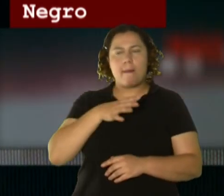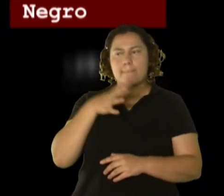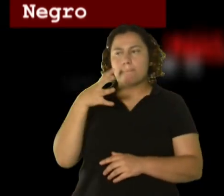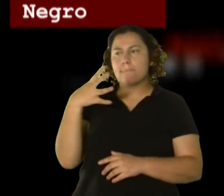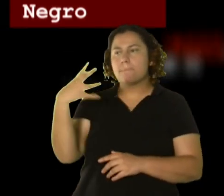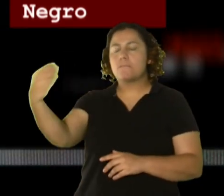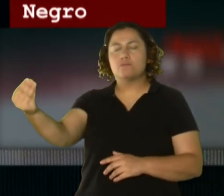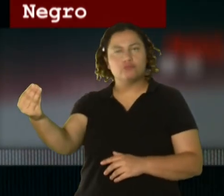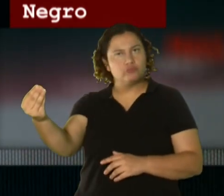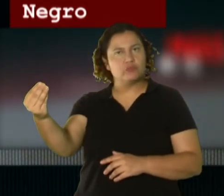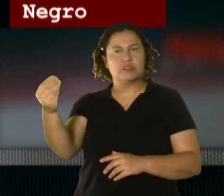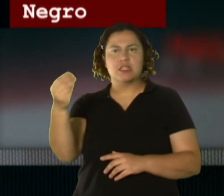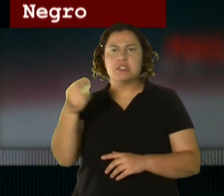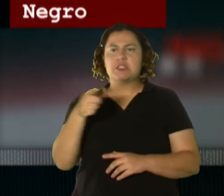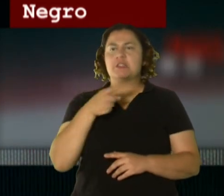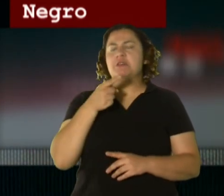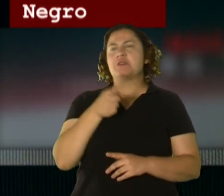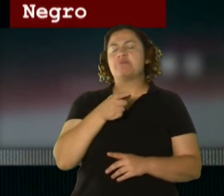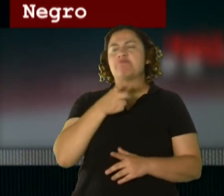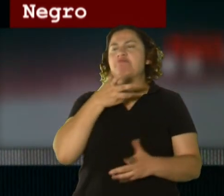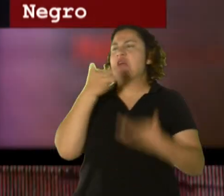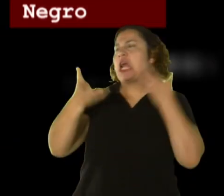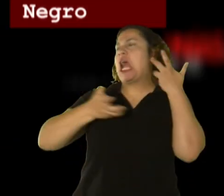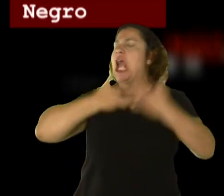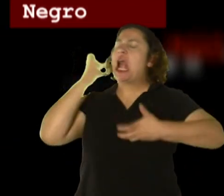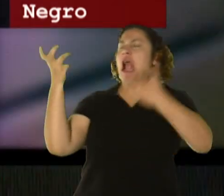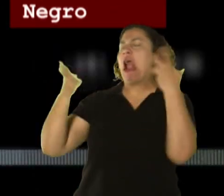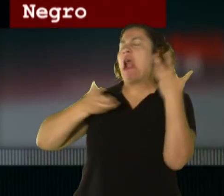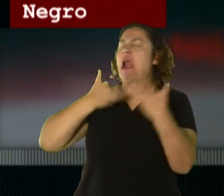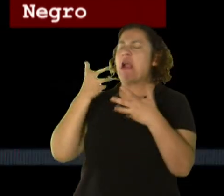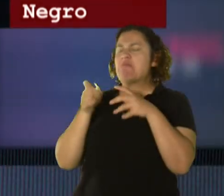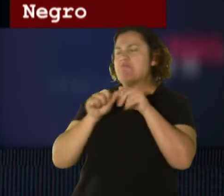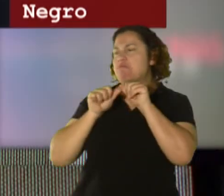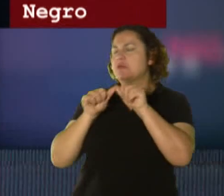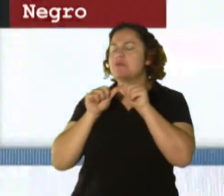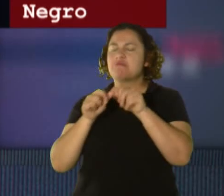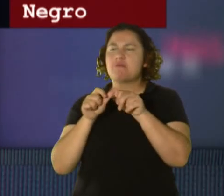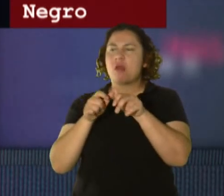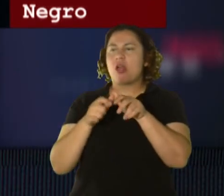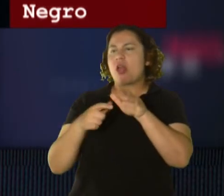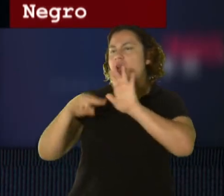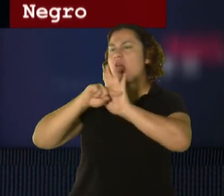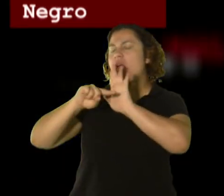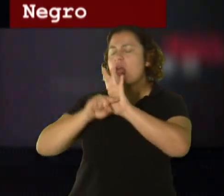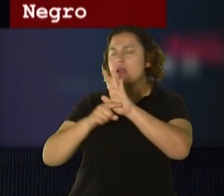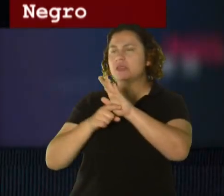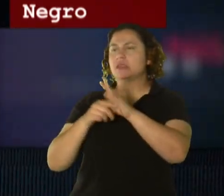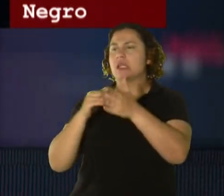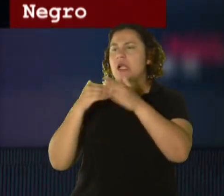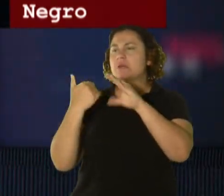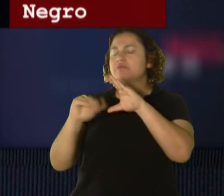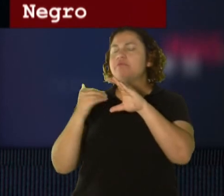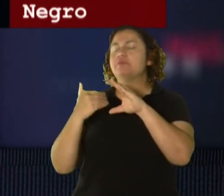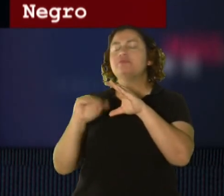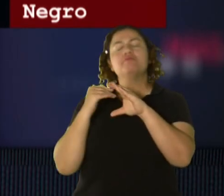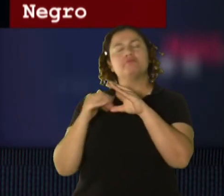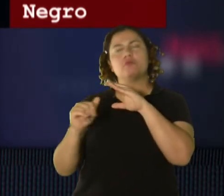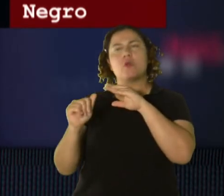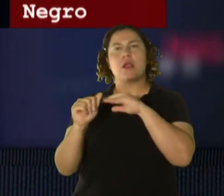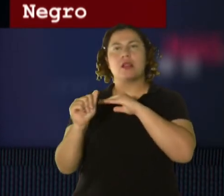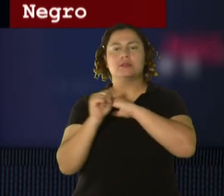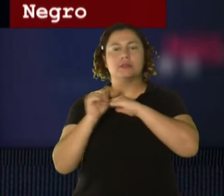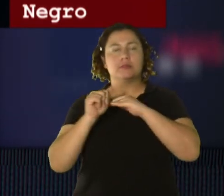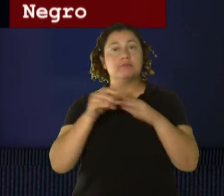gritándole delante de muchas personas, seguía comentando y enviándole amenazas de muerte a esta mujer.